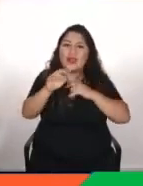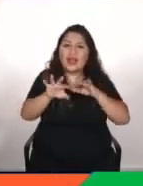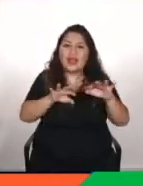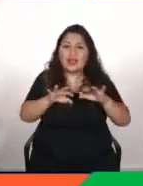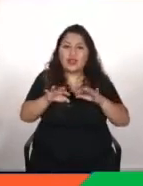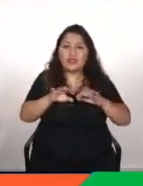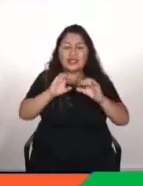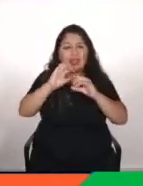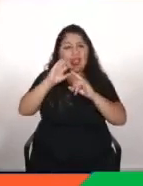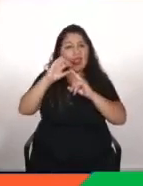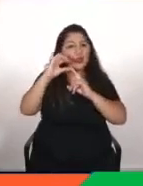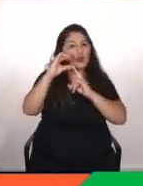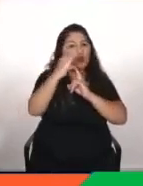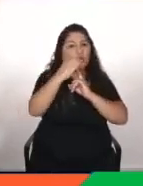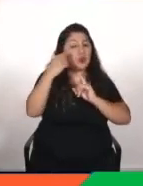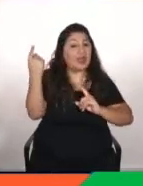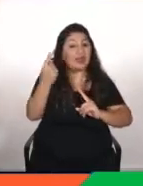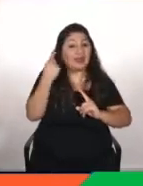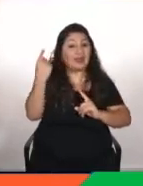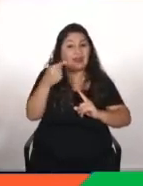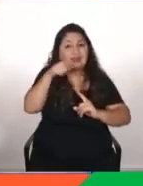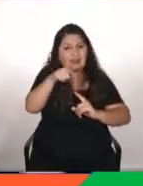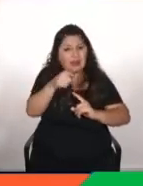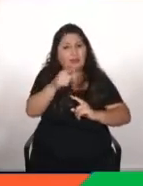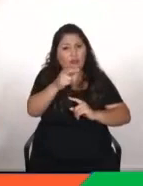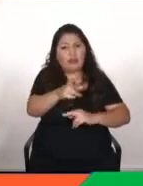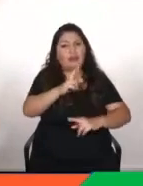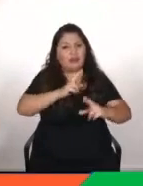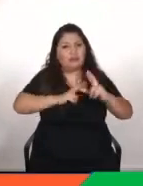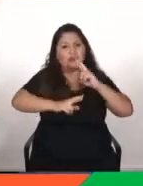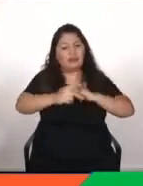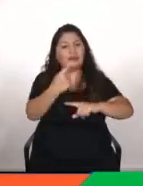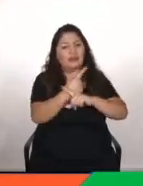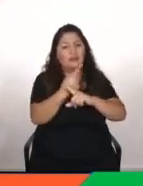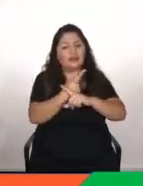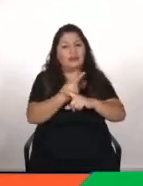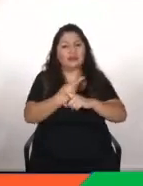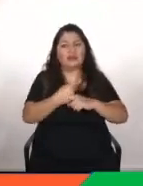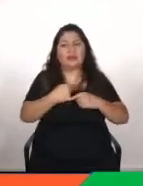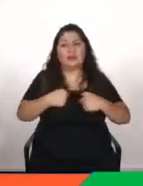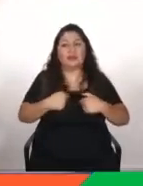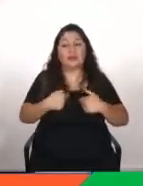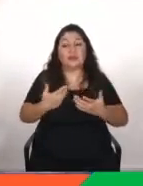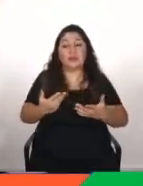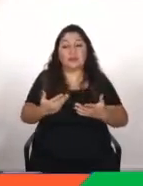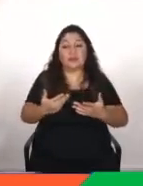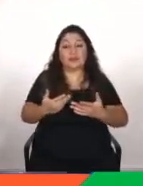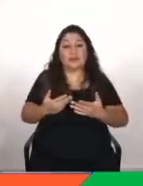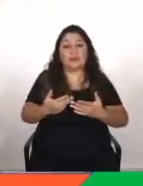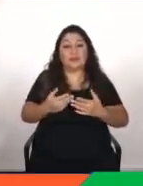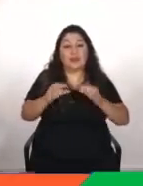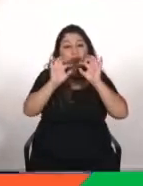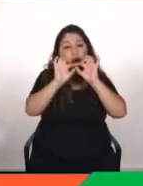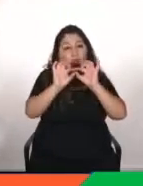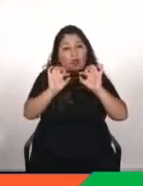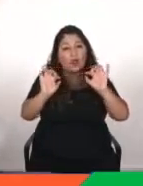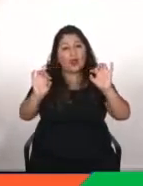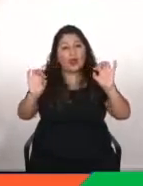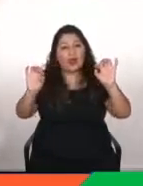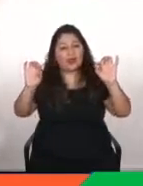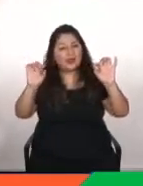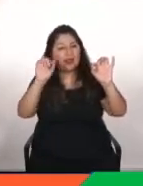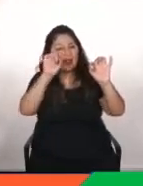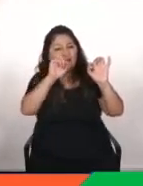y que pueda seguirme esa conversación un poco donde Alan Turing situaba en su famoso TT Turing la línea de lo que era la inteligencia que realmente